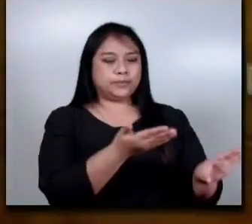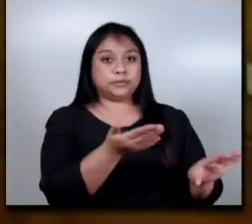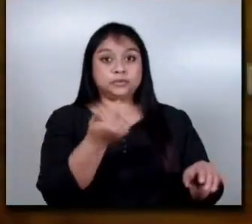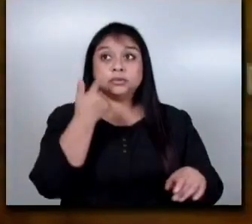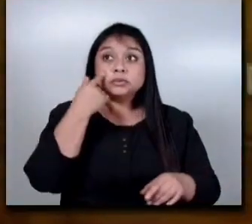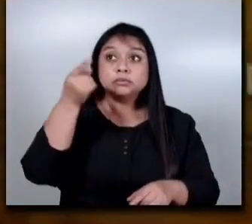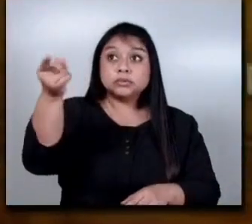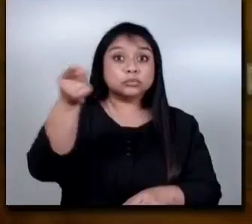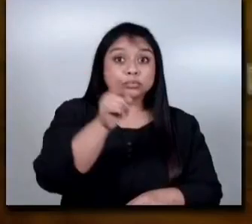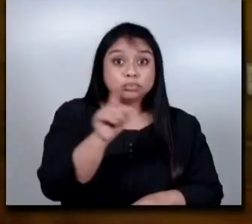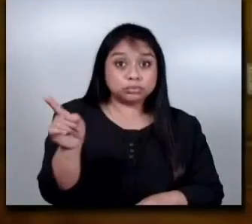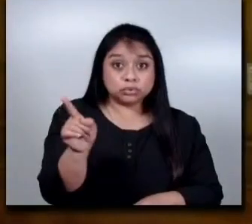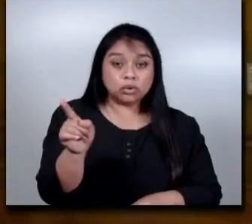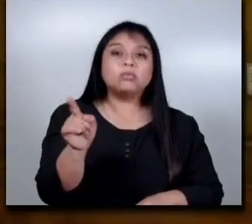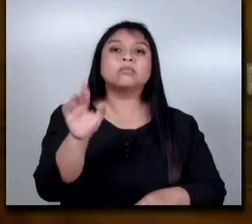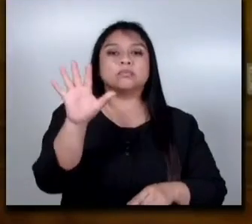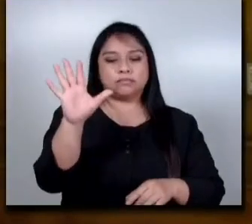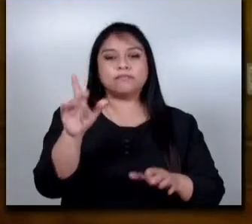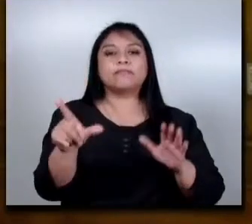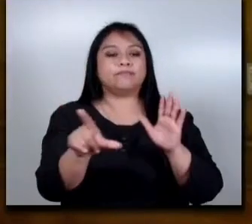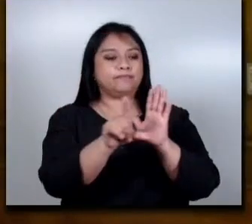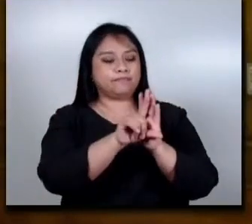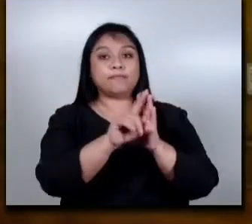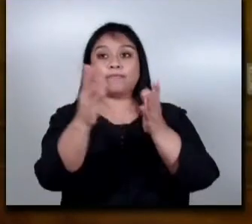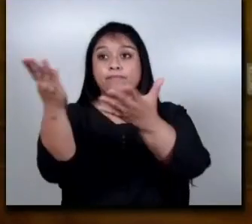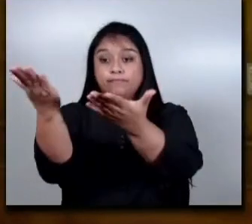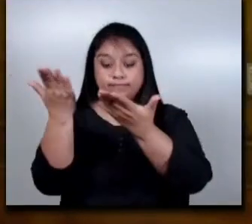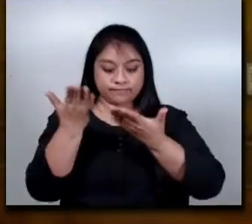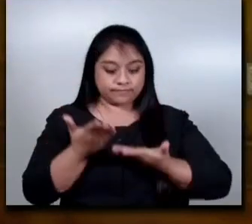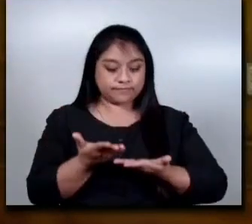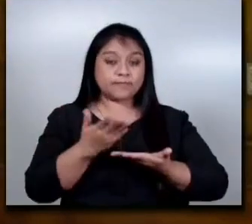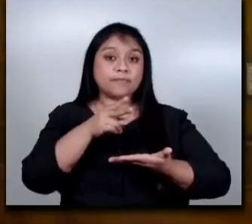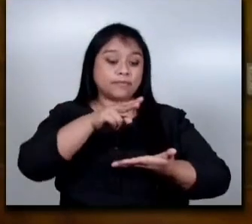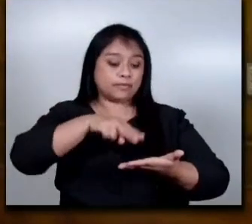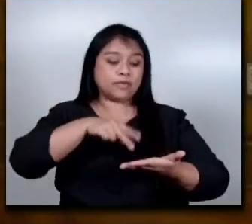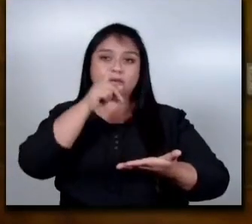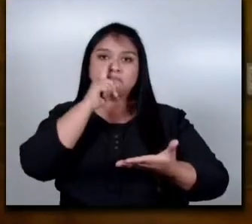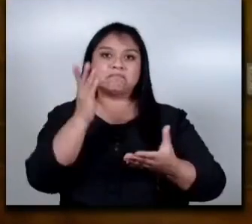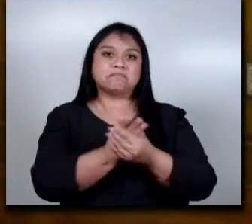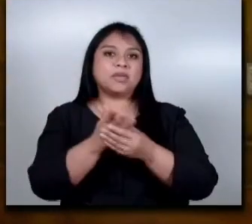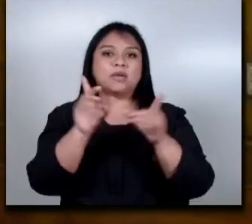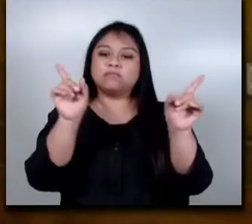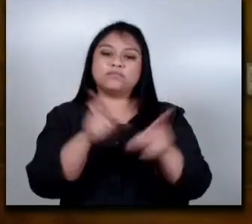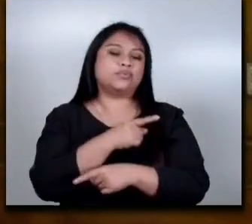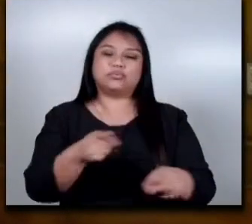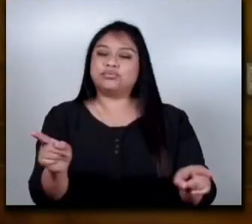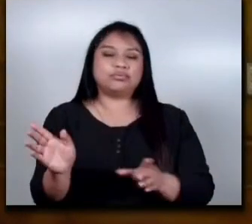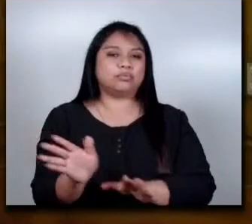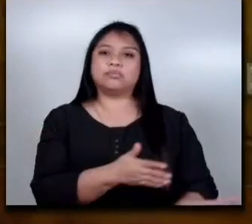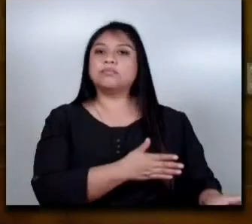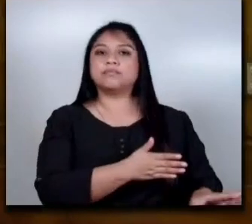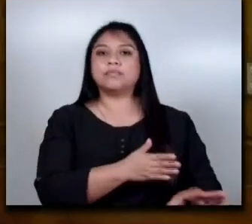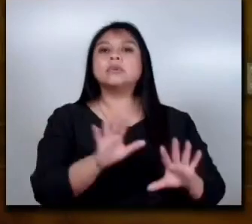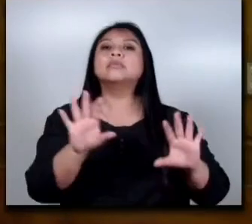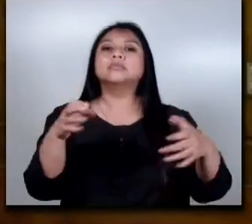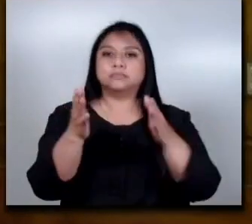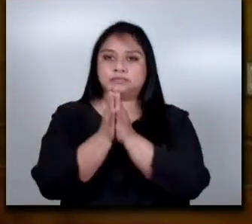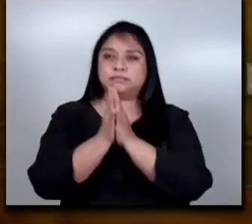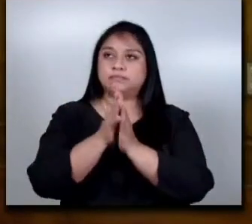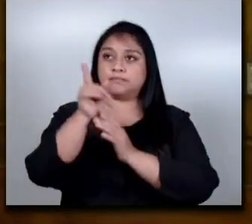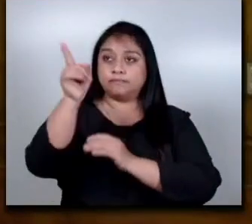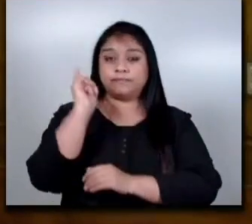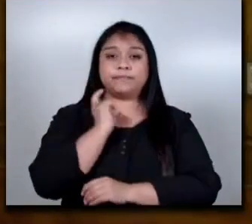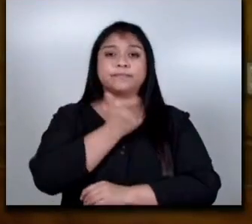he decidido que si esa ley llega a mi despacho la misma será vetada. Por lo tanto, le recomiendo al Congreso de la